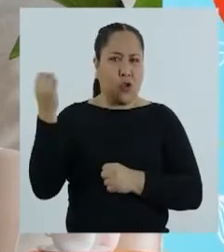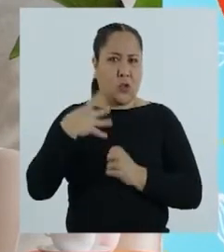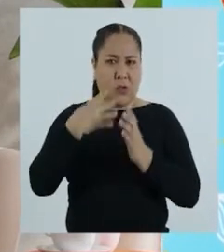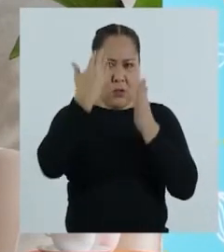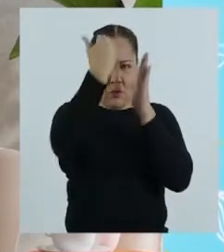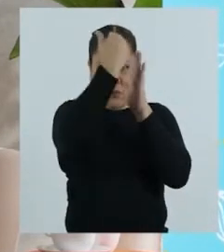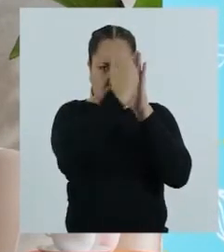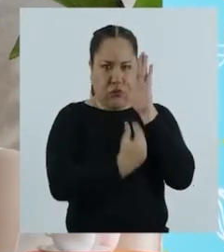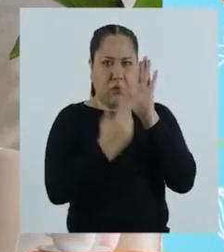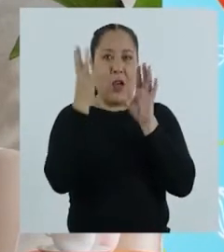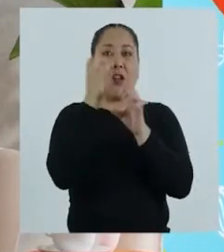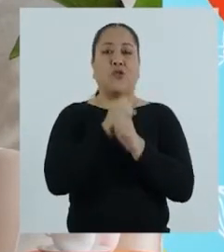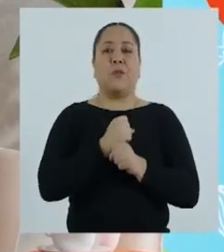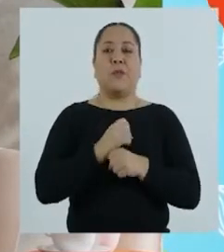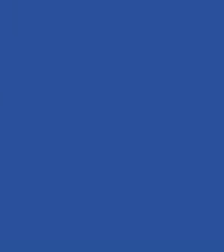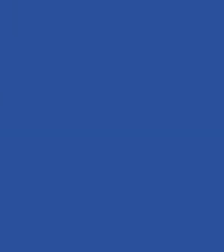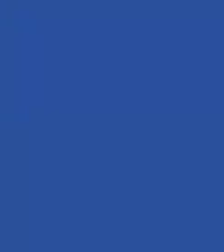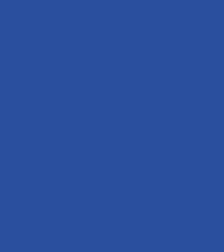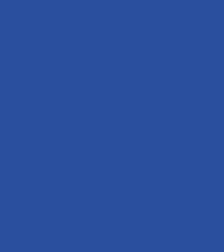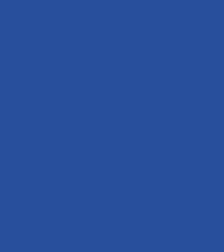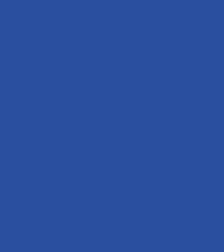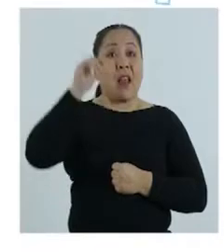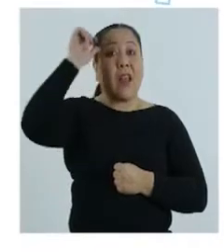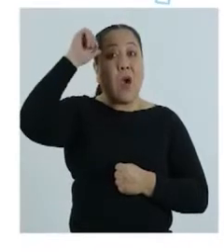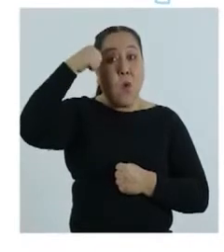el estudio nos da el siguiente resumen.